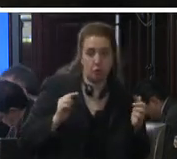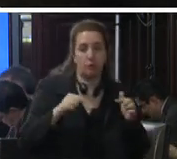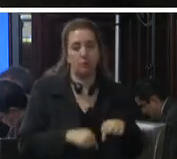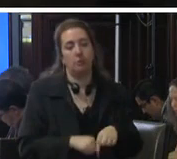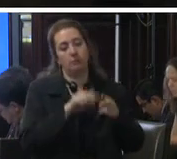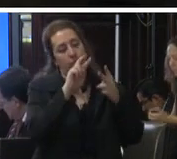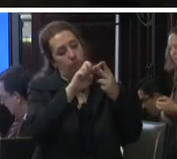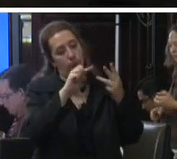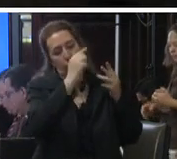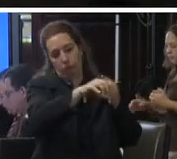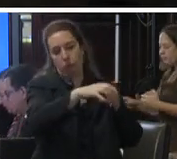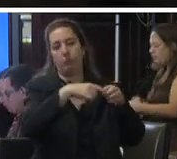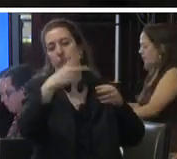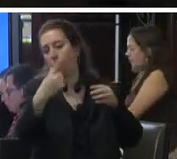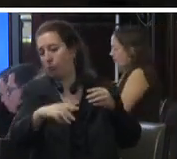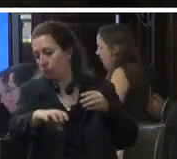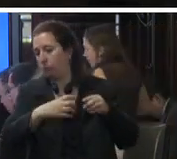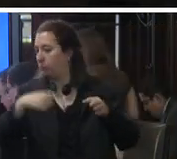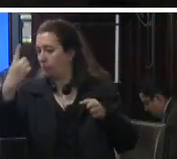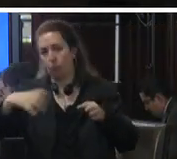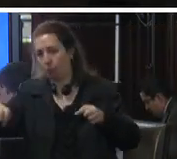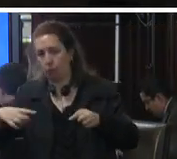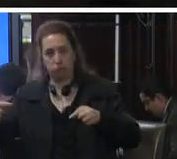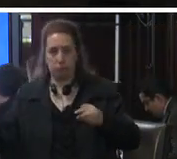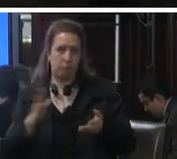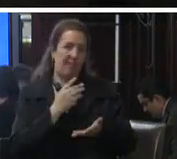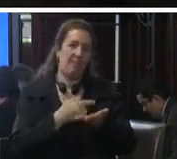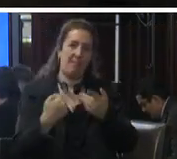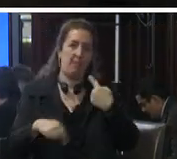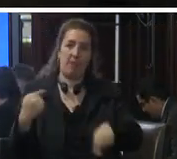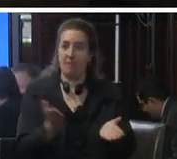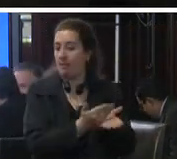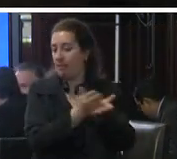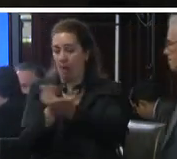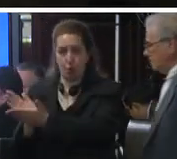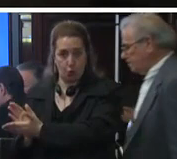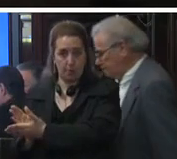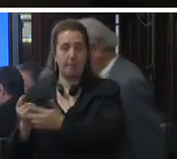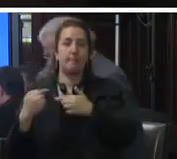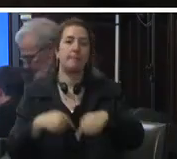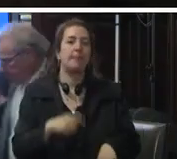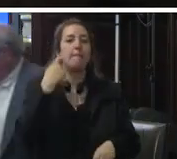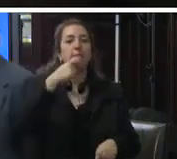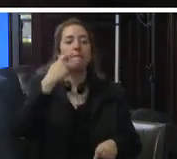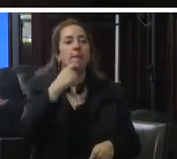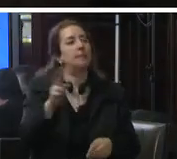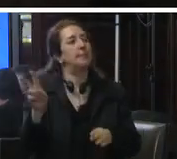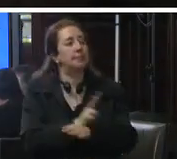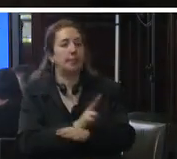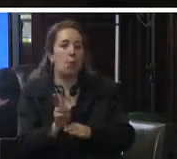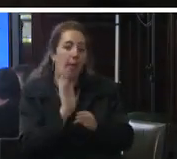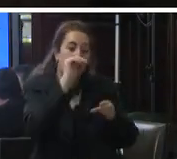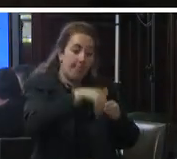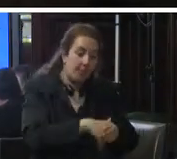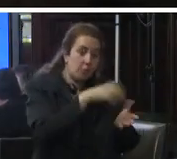tamaulipas dos en quintana roo uno en baja california sur y uno más en guerrero el tema de la falta de seguridad dentro de los centros de reinserción